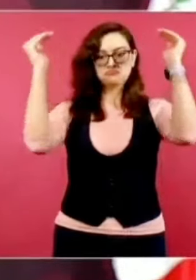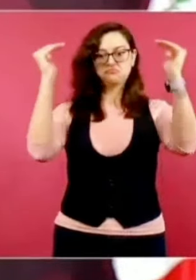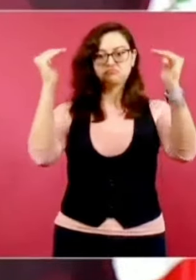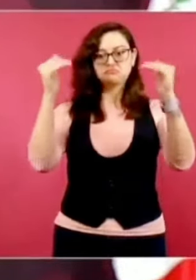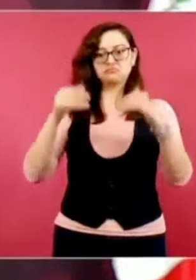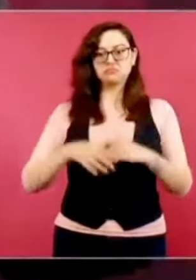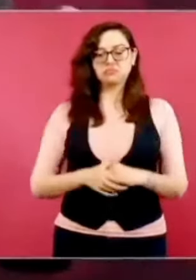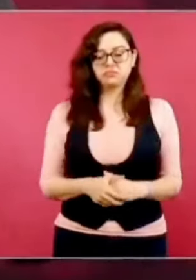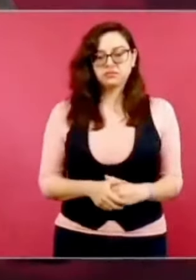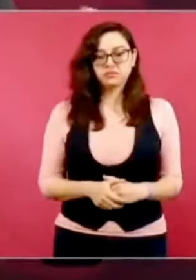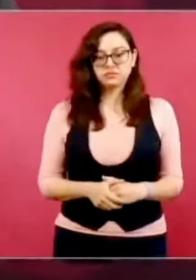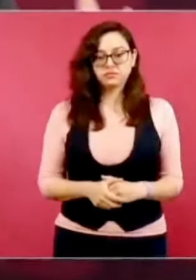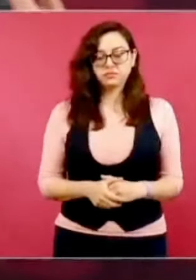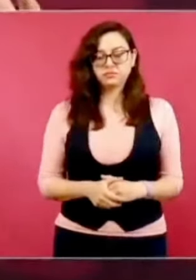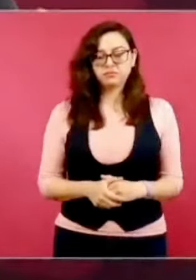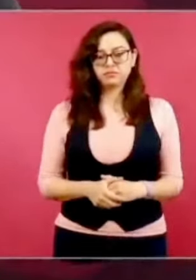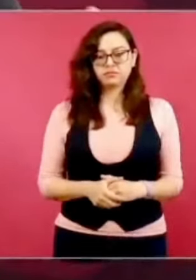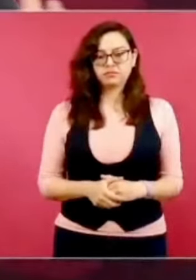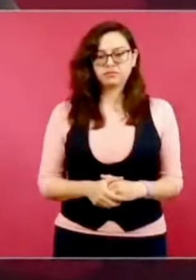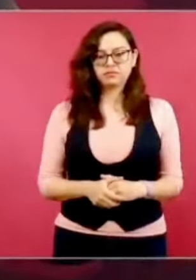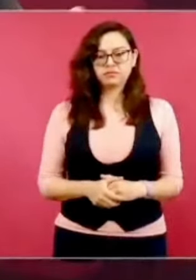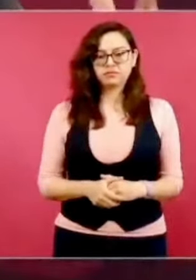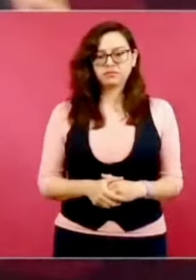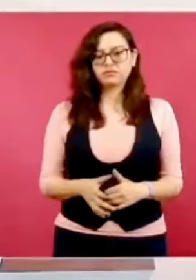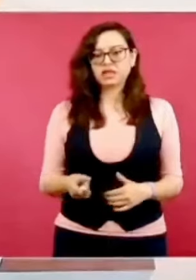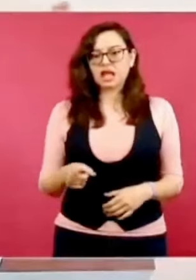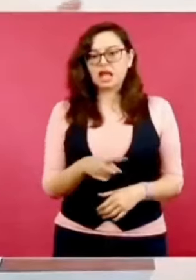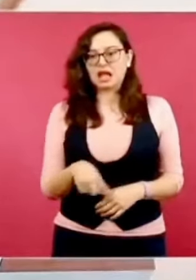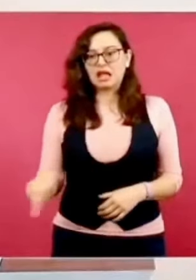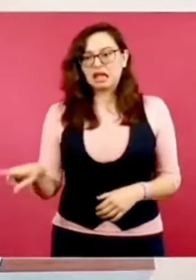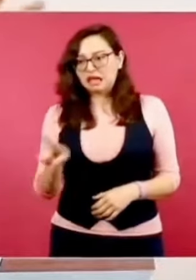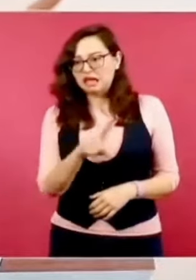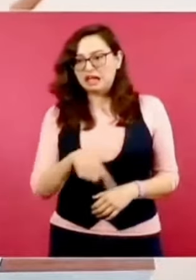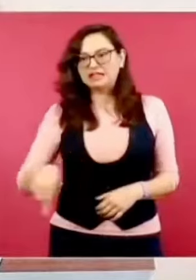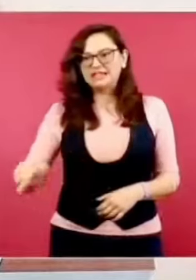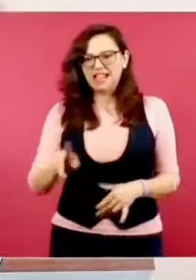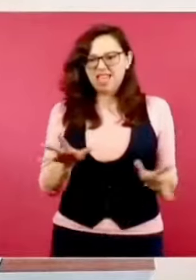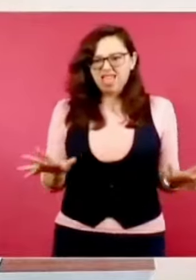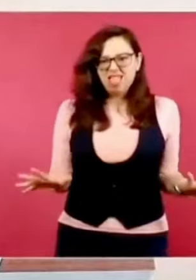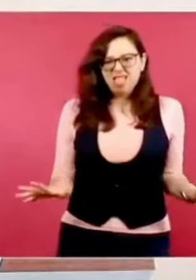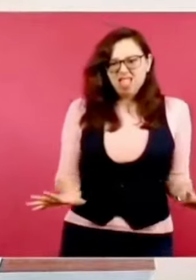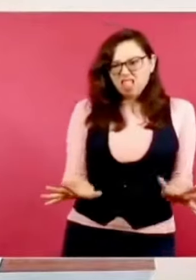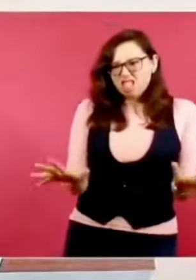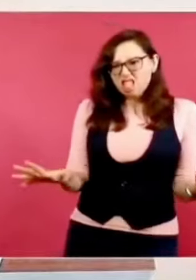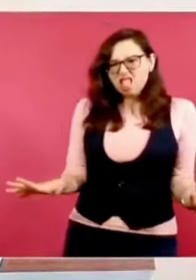¿Por qué estar apostando a la confrontación, a la violencia?